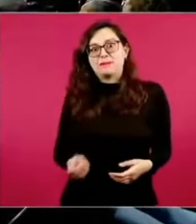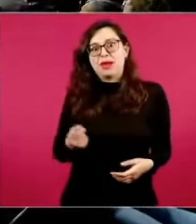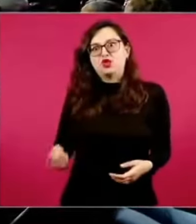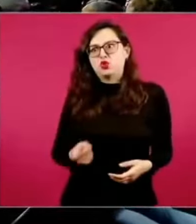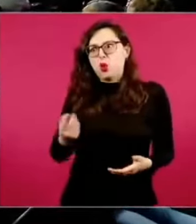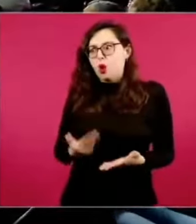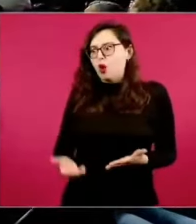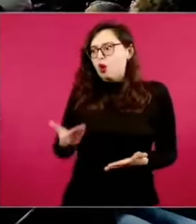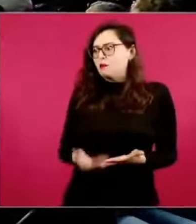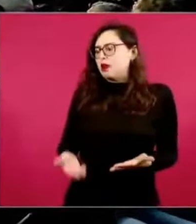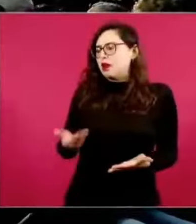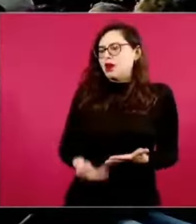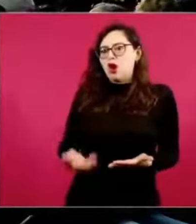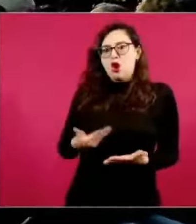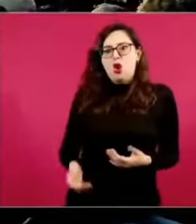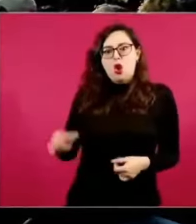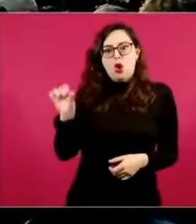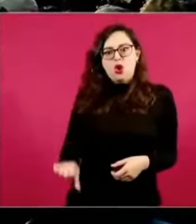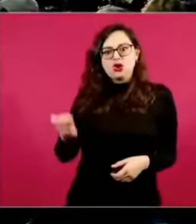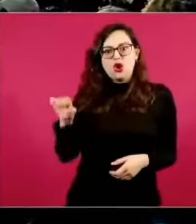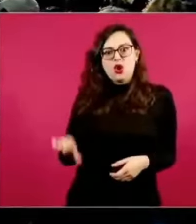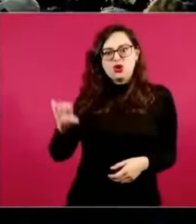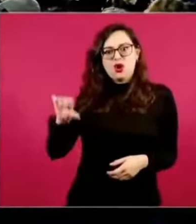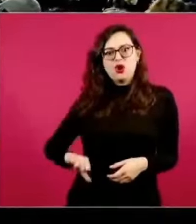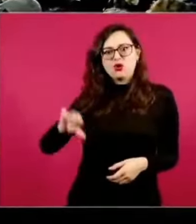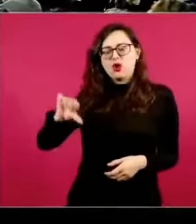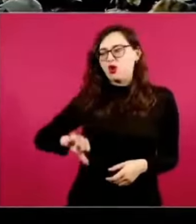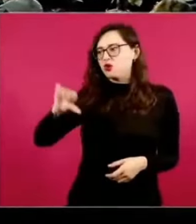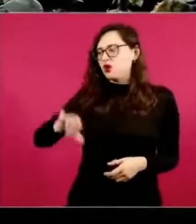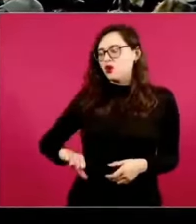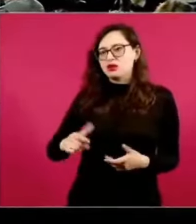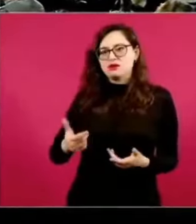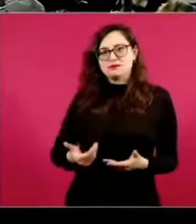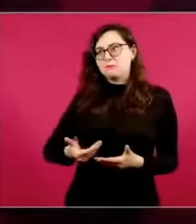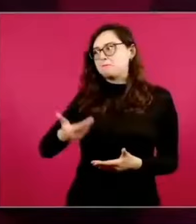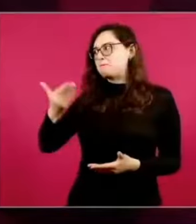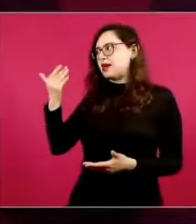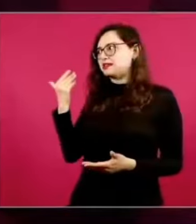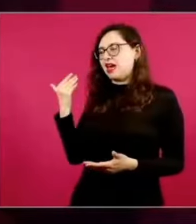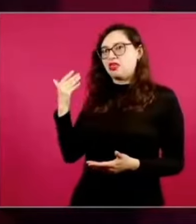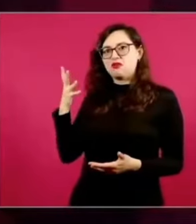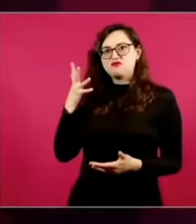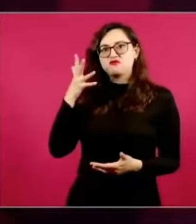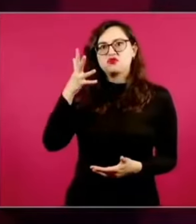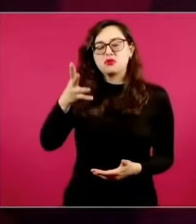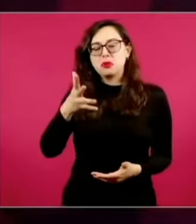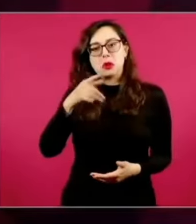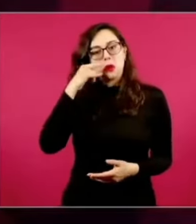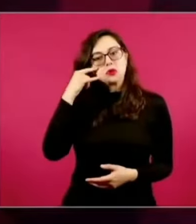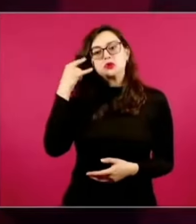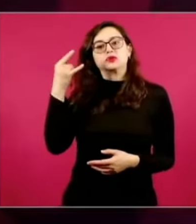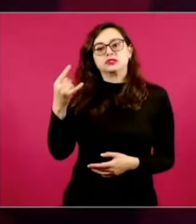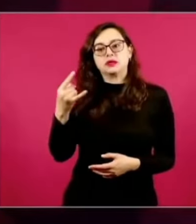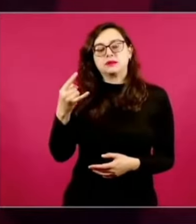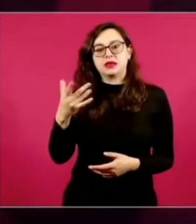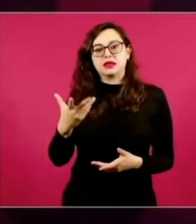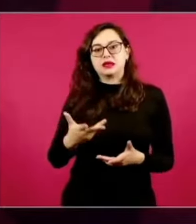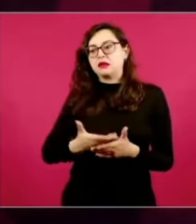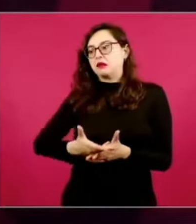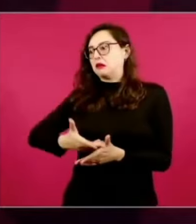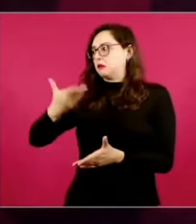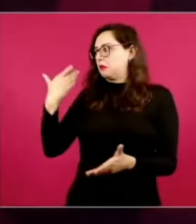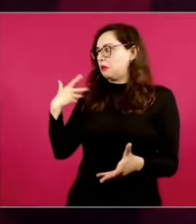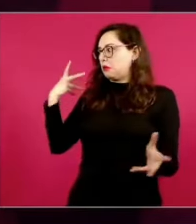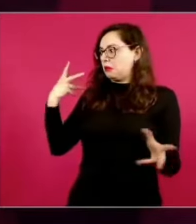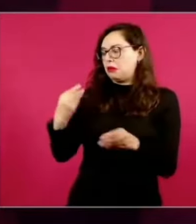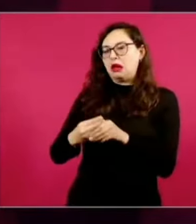que pareciera no tener justamente las posibilidades de un tiempo histórico, de un tiempo